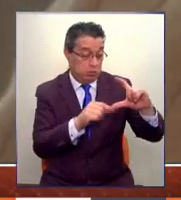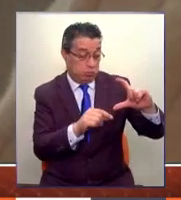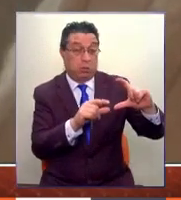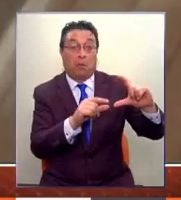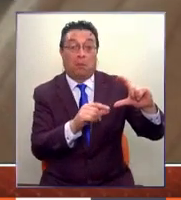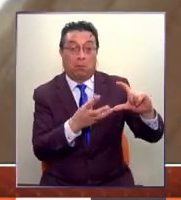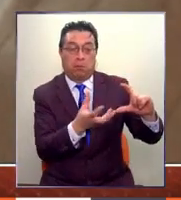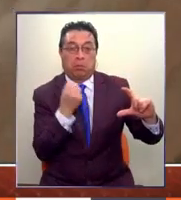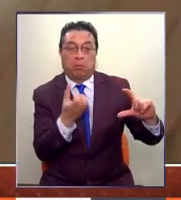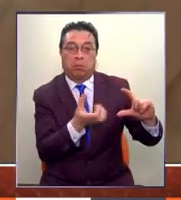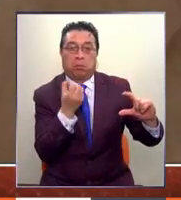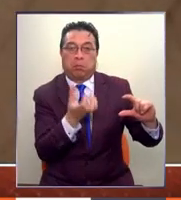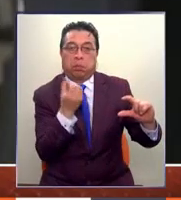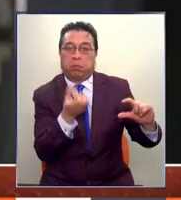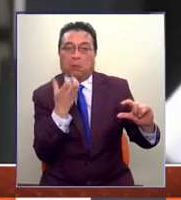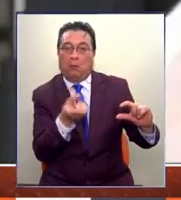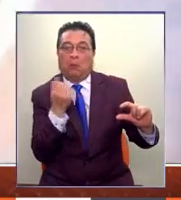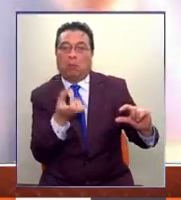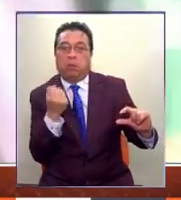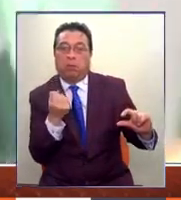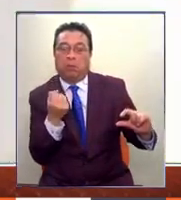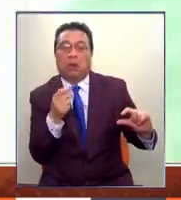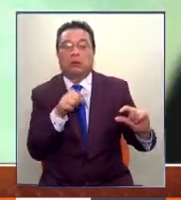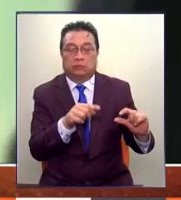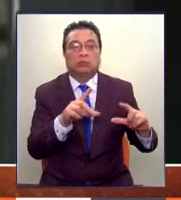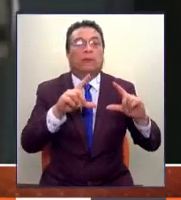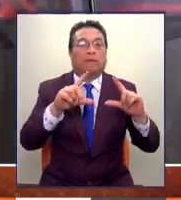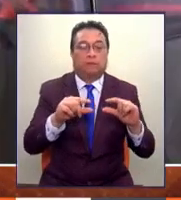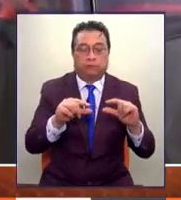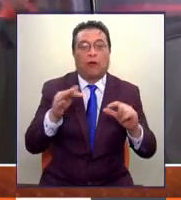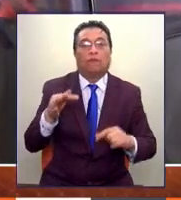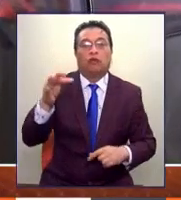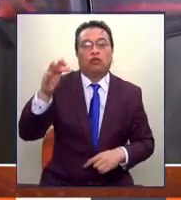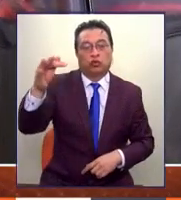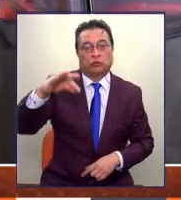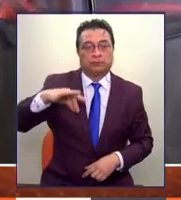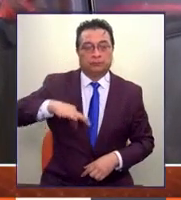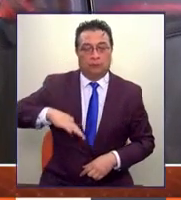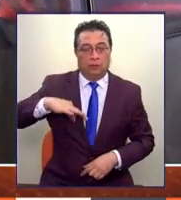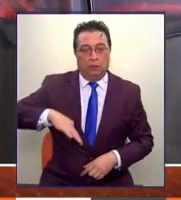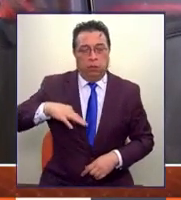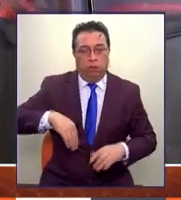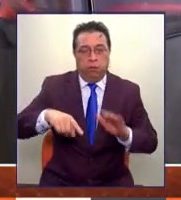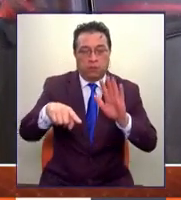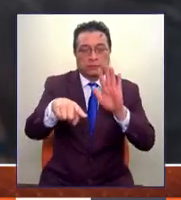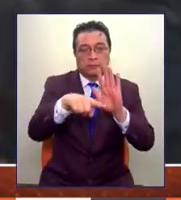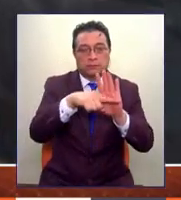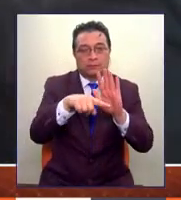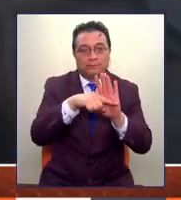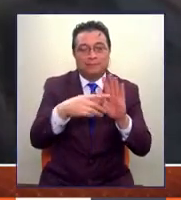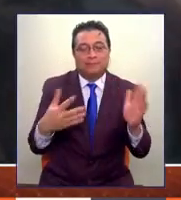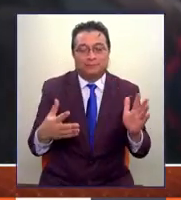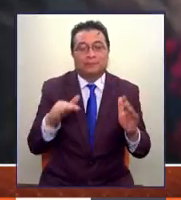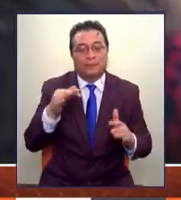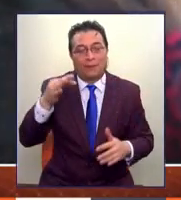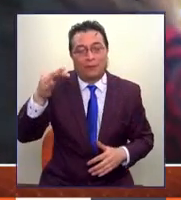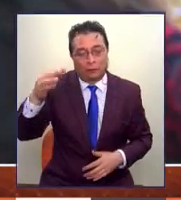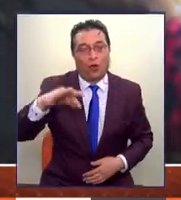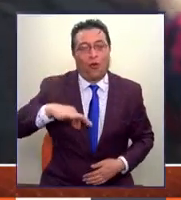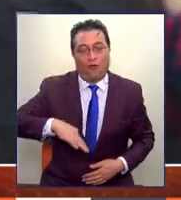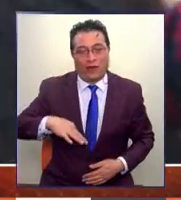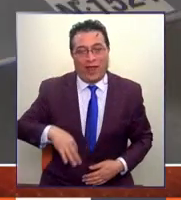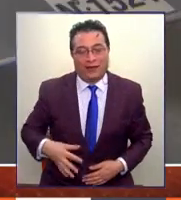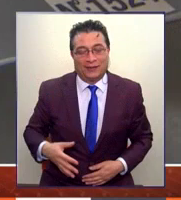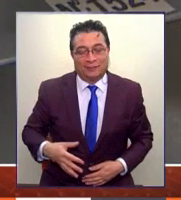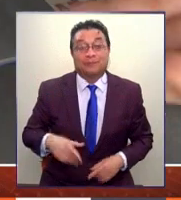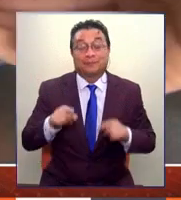fondos, va debilitando también la construcción de esa pensión, y por supuesto, la pensión resultante a la hora de jubilar. Creo que